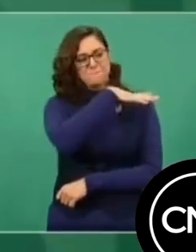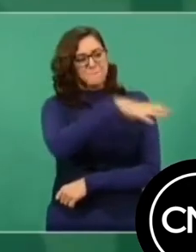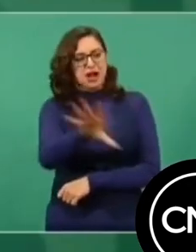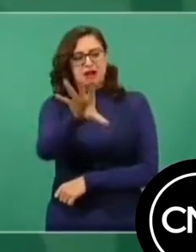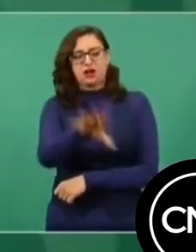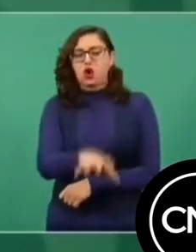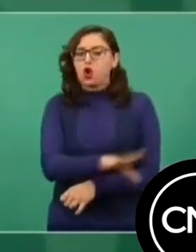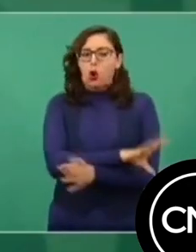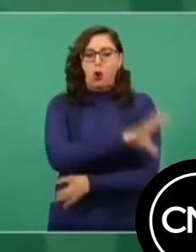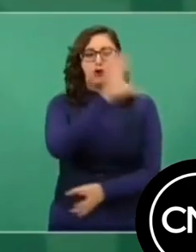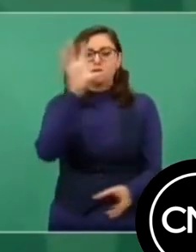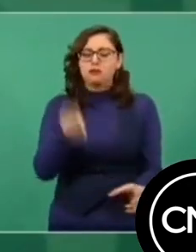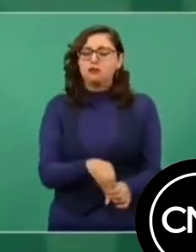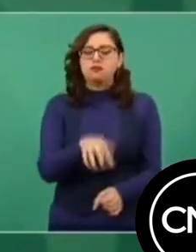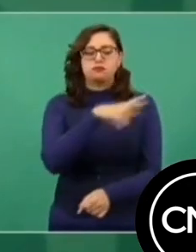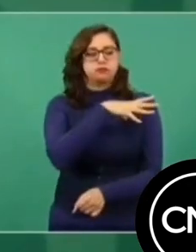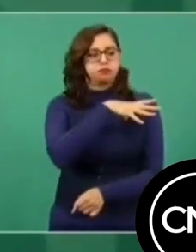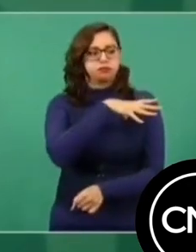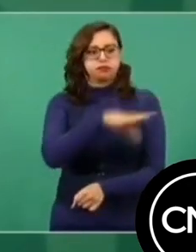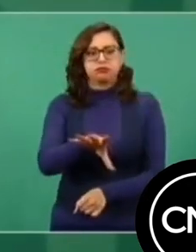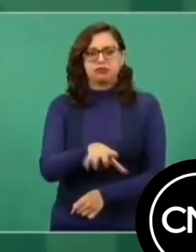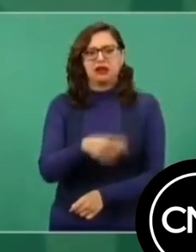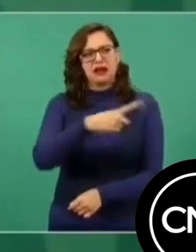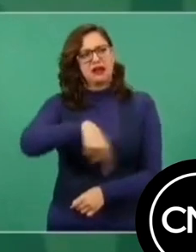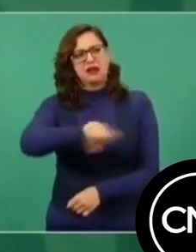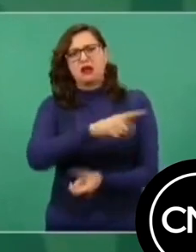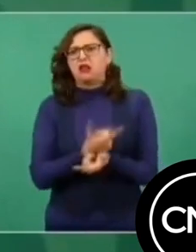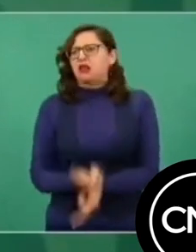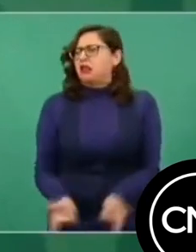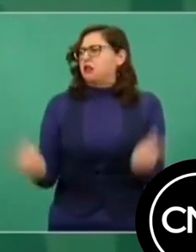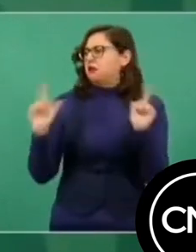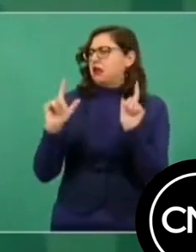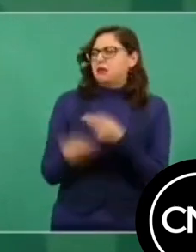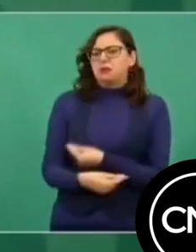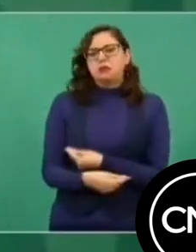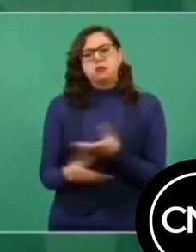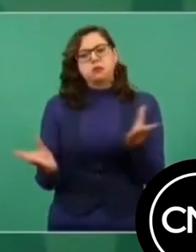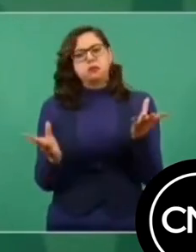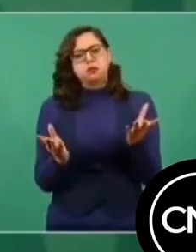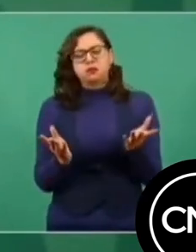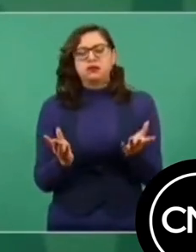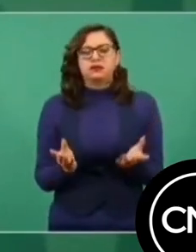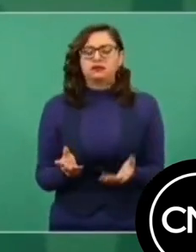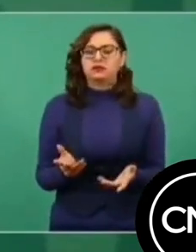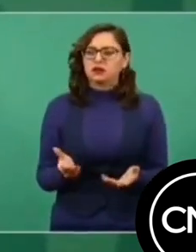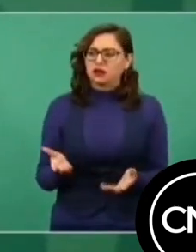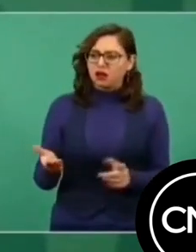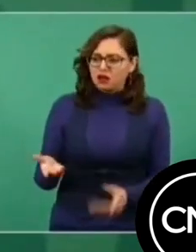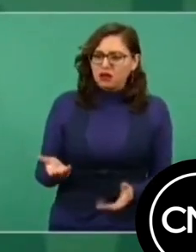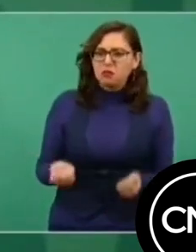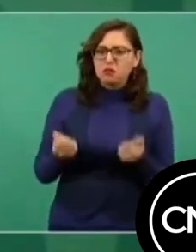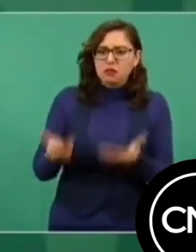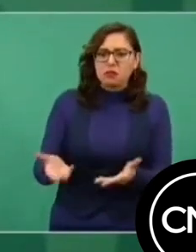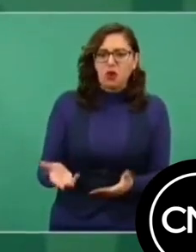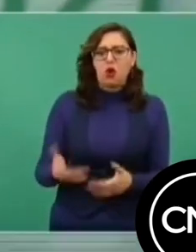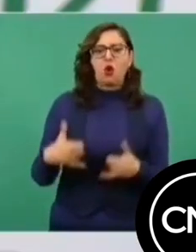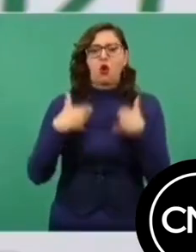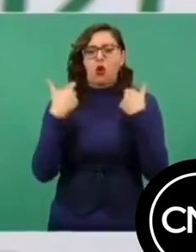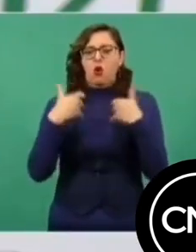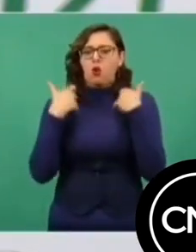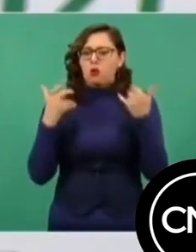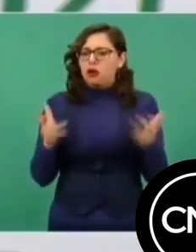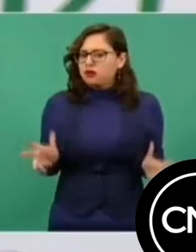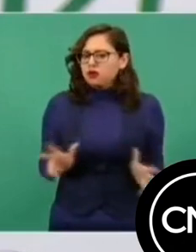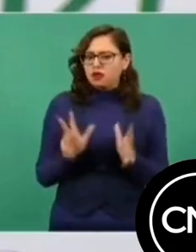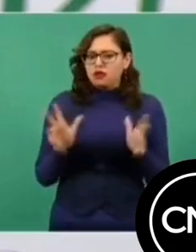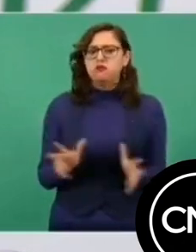en contra de esa disponibilidad, en contra de esa fabricación de armas que va dirigida a los jóvenes, que va dirigida a promover la